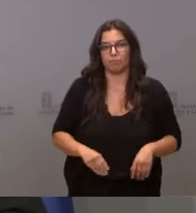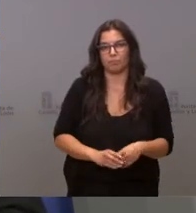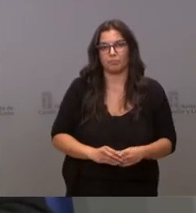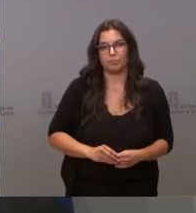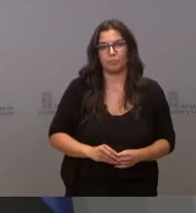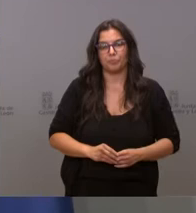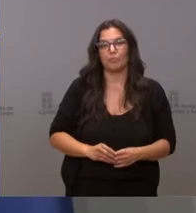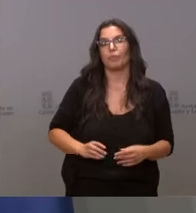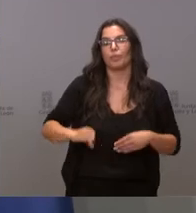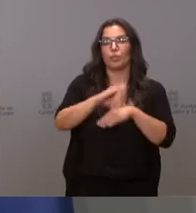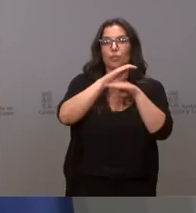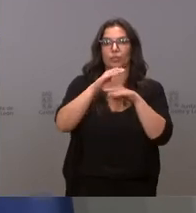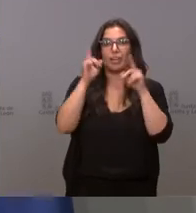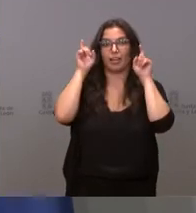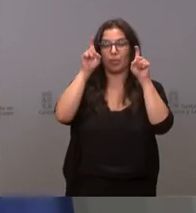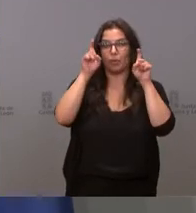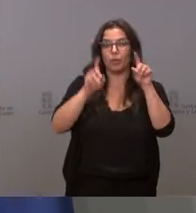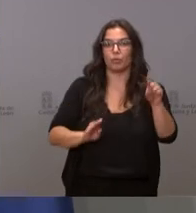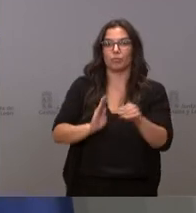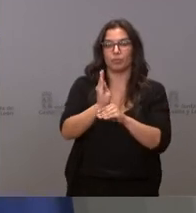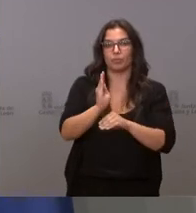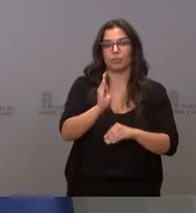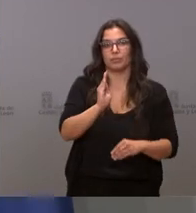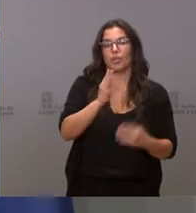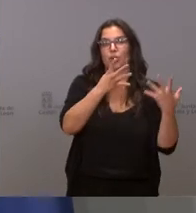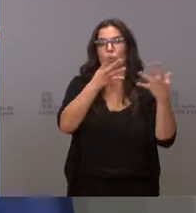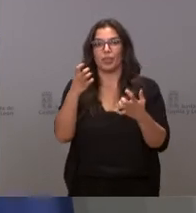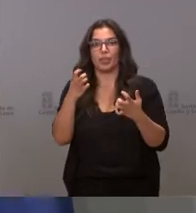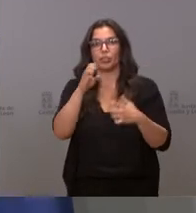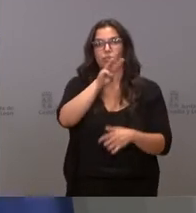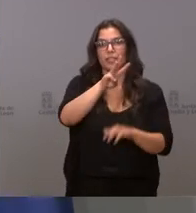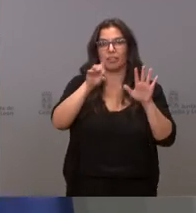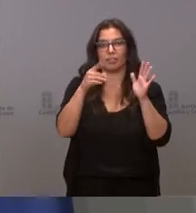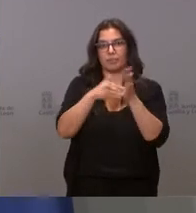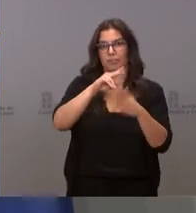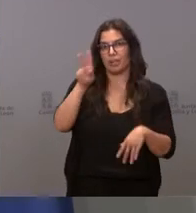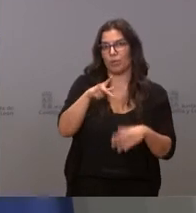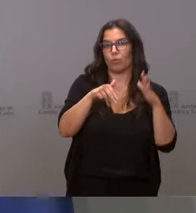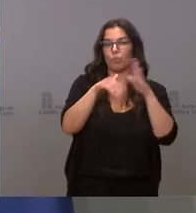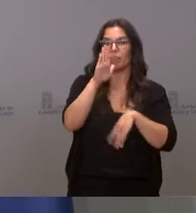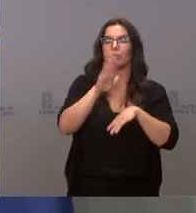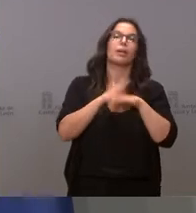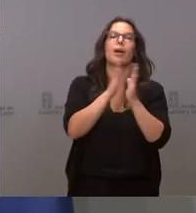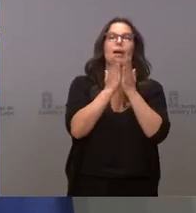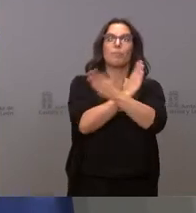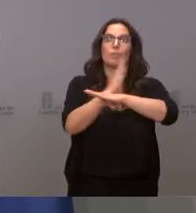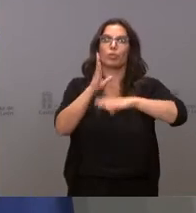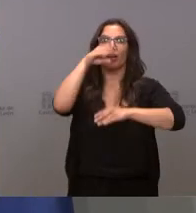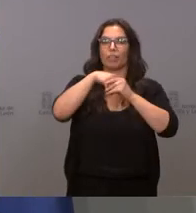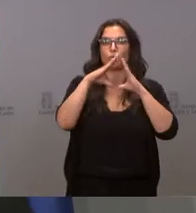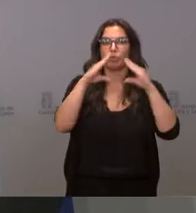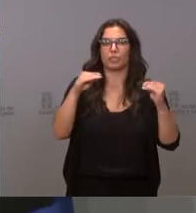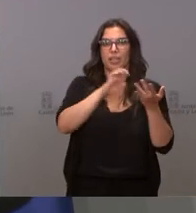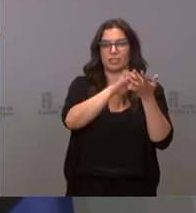La Consejería de Educación destina más de 936.000 euros a las bibliotecas universitarias de Castilla y León